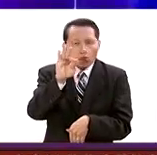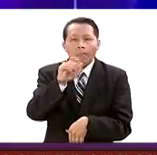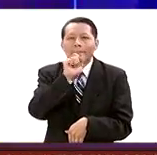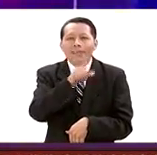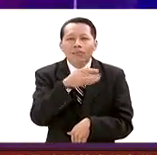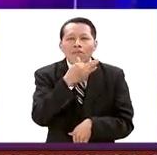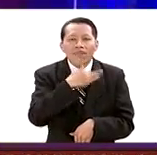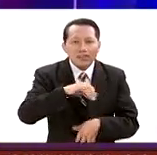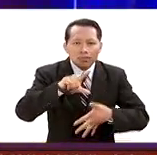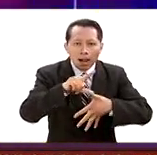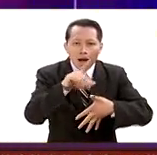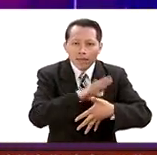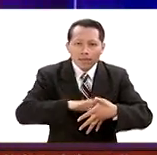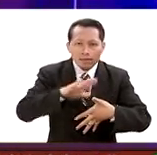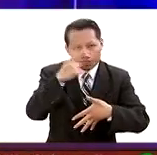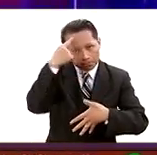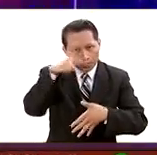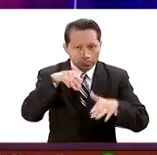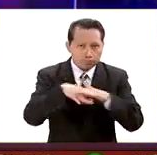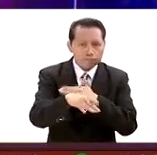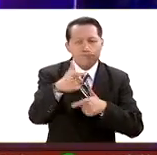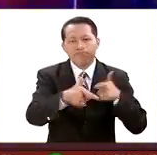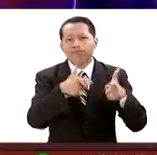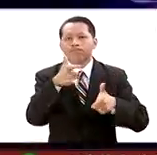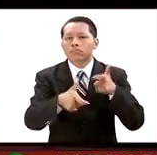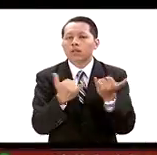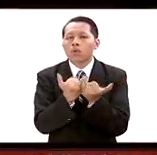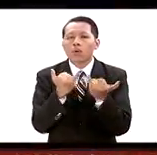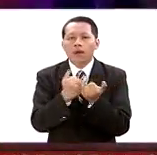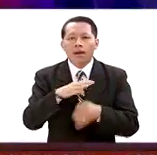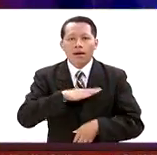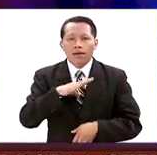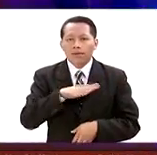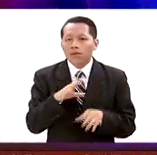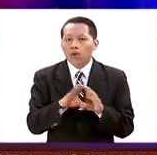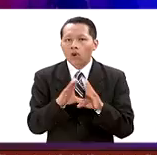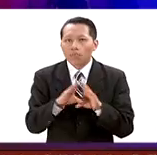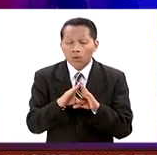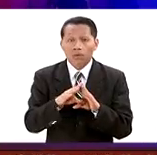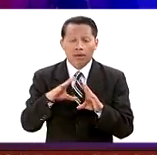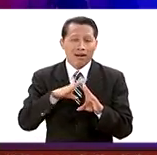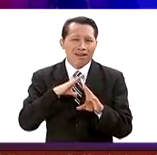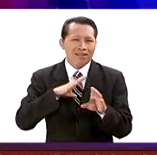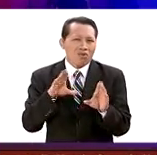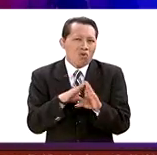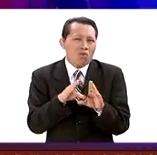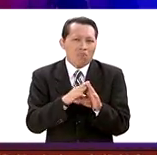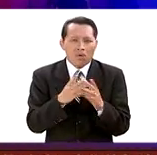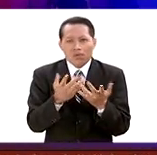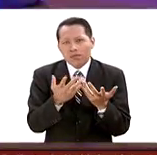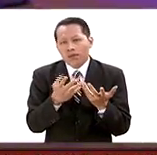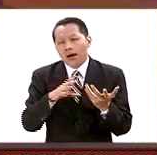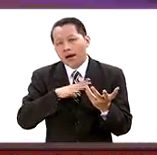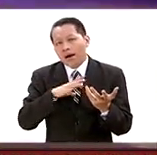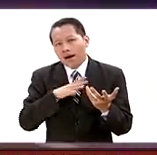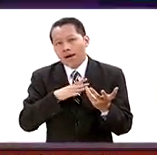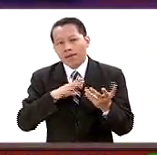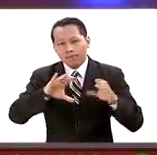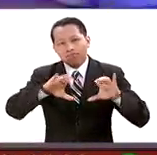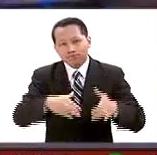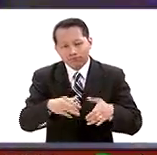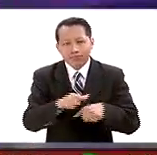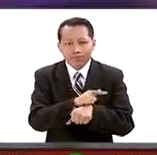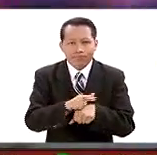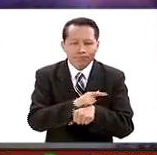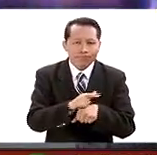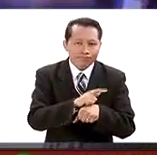hacer este ataque al bar, donde parece que tenían cierta inclinación de personas homosexuales.